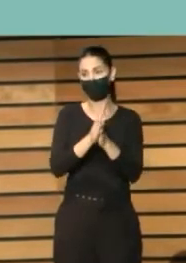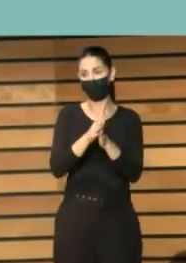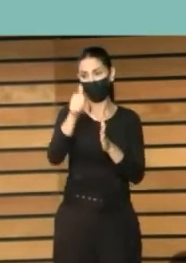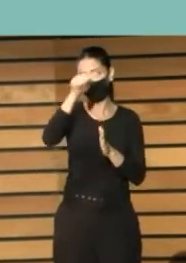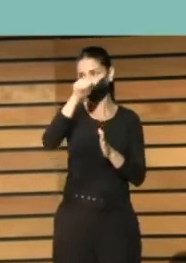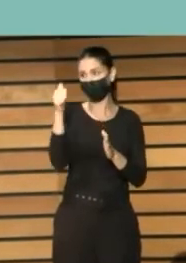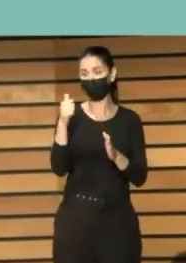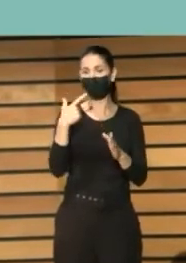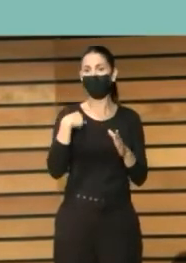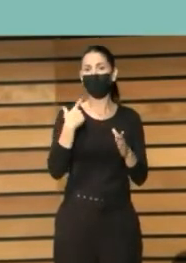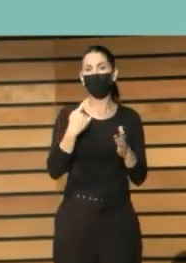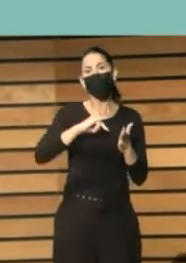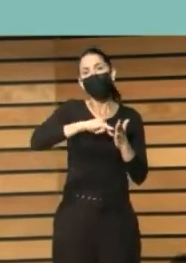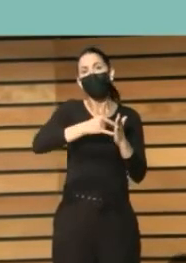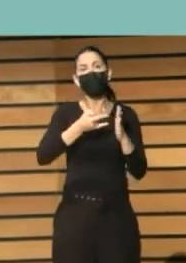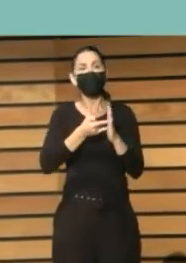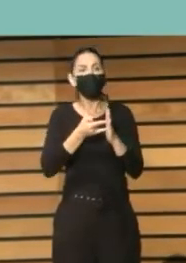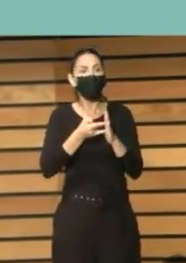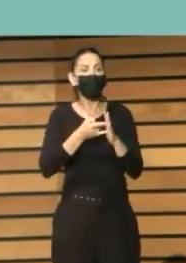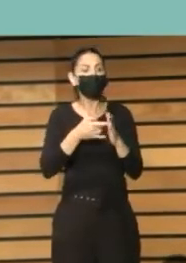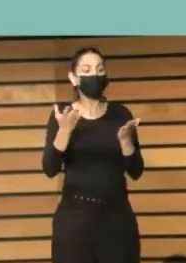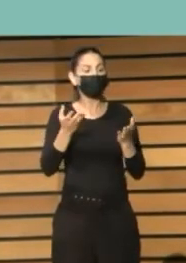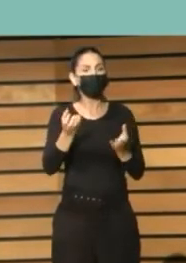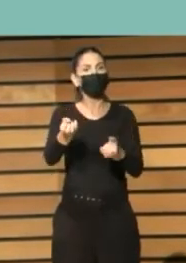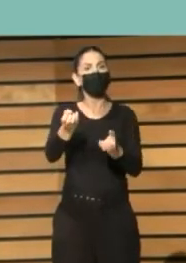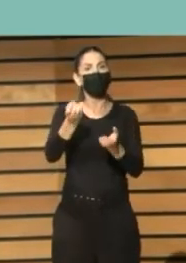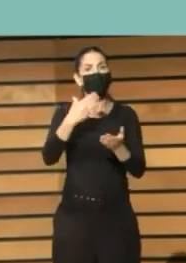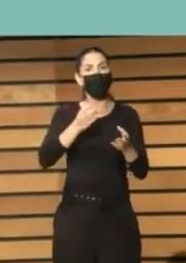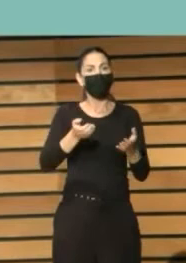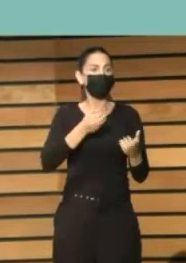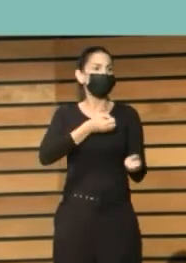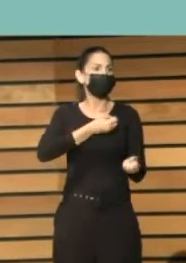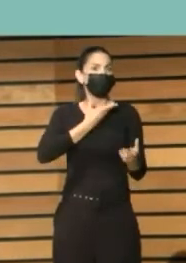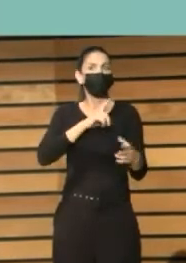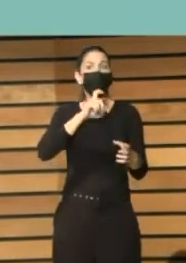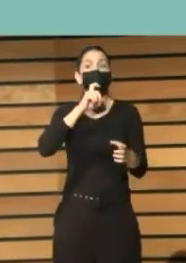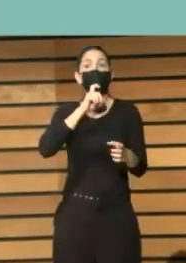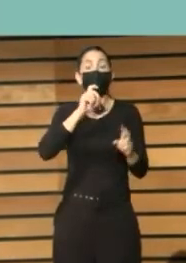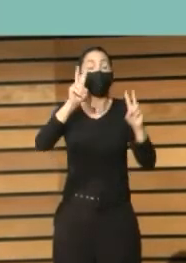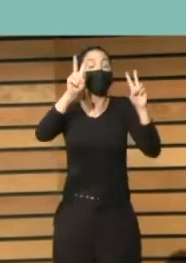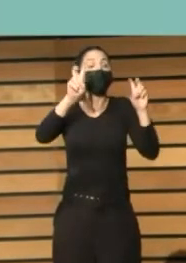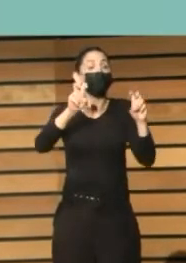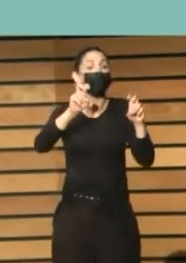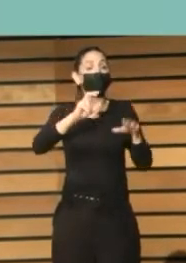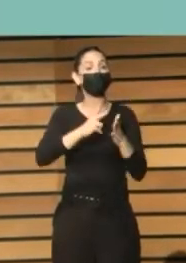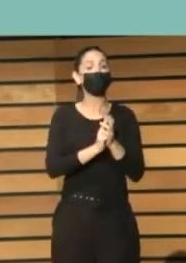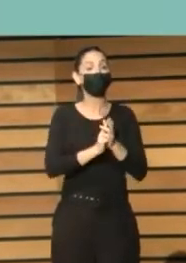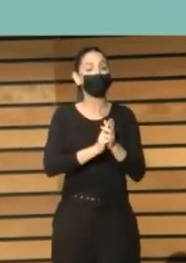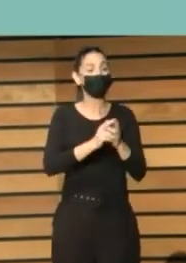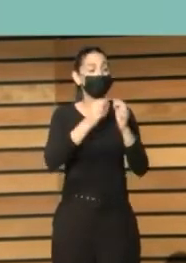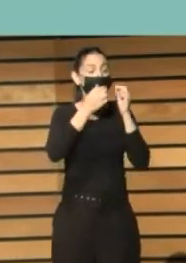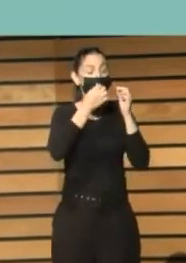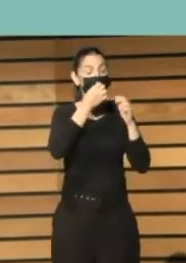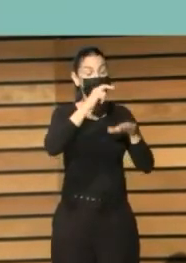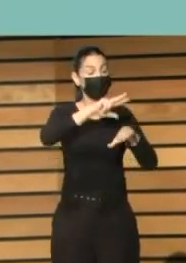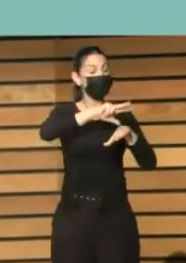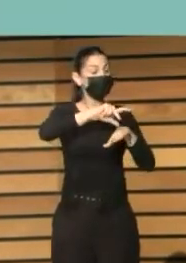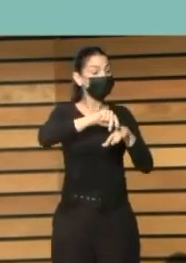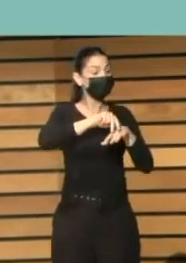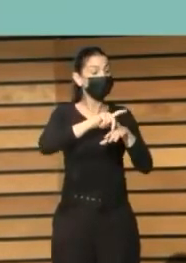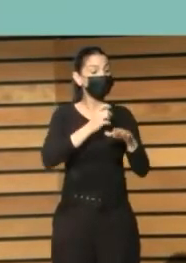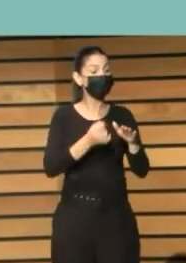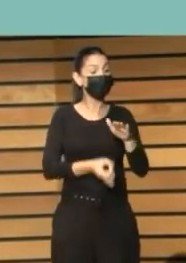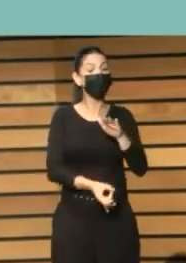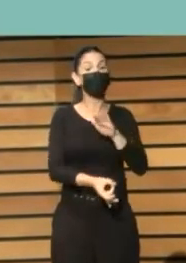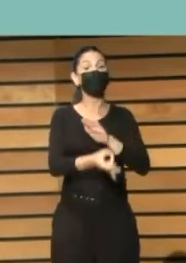iniciativa que nos llegó a través de la Biblioteca Insular del Cabildo de Gran Canaria esto lo puso en marcha una organización juvenil danesa